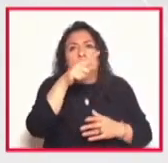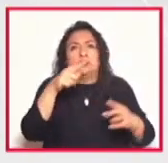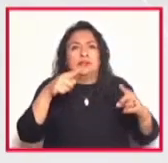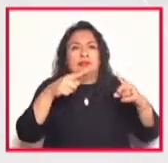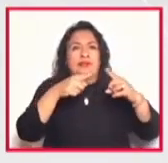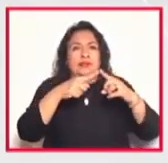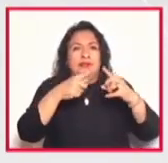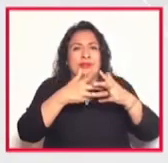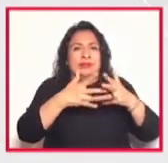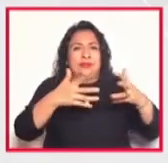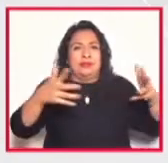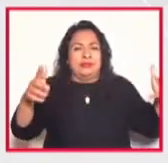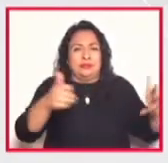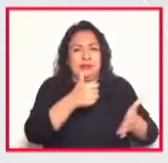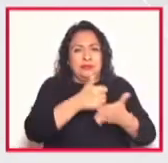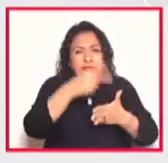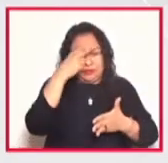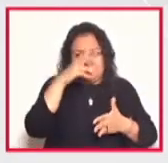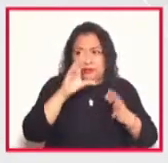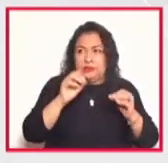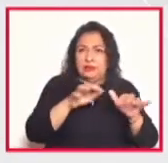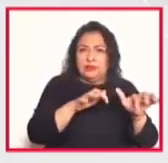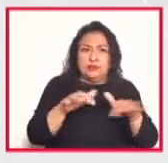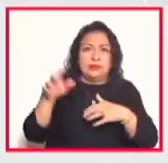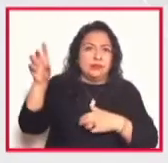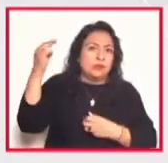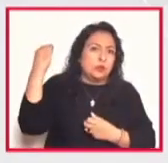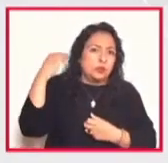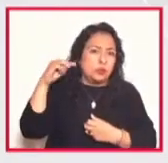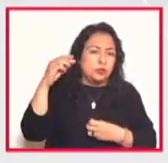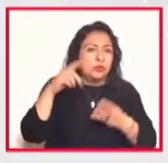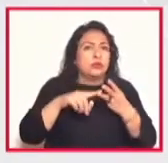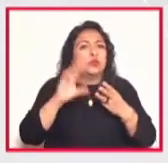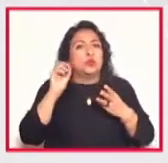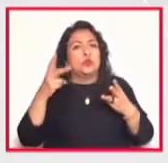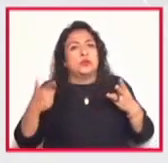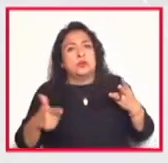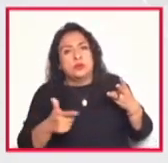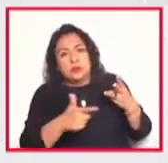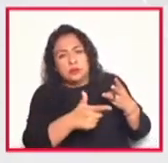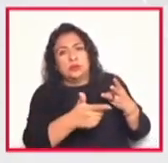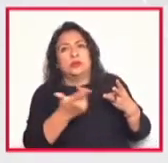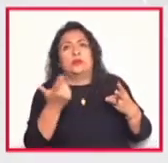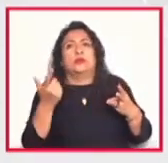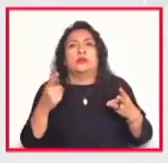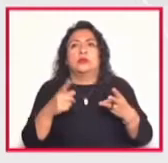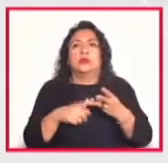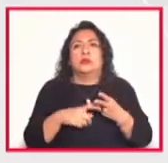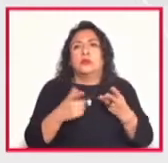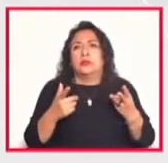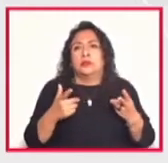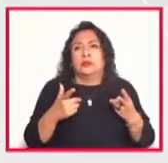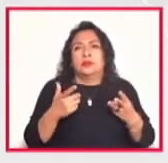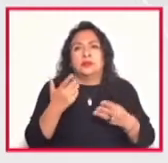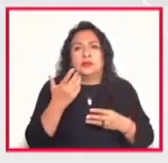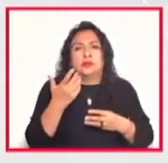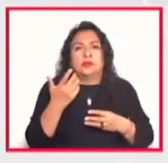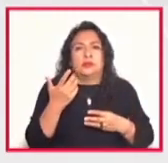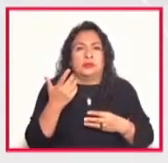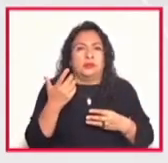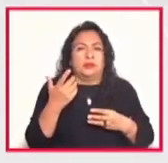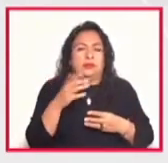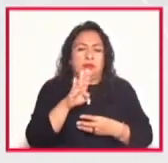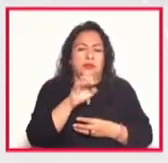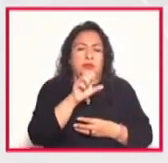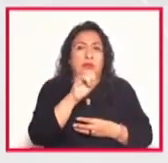México o el órgano de Morelia o en Guanajuato en la Basílica de Nuestra Señora de Guadalupe o en el